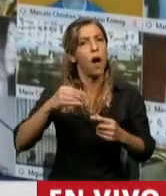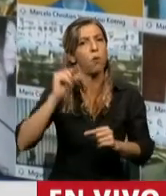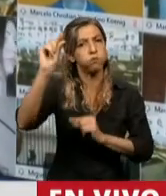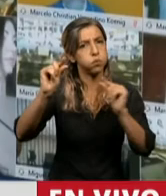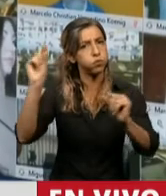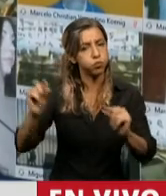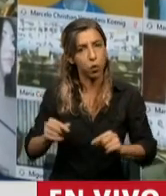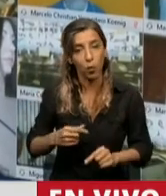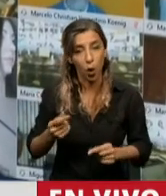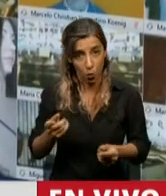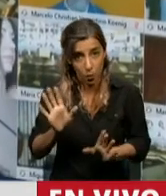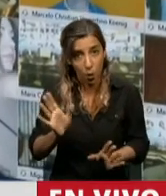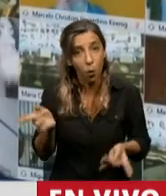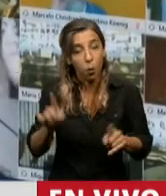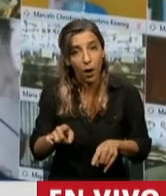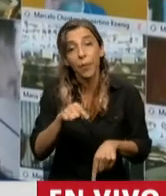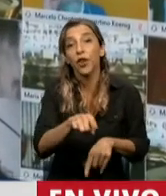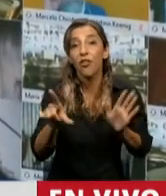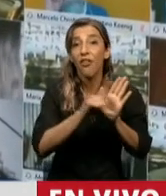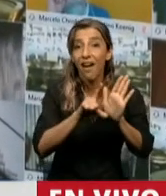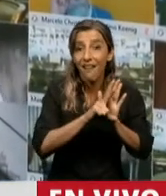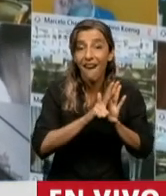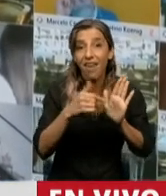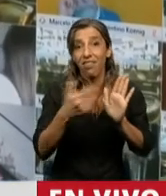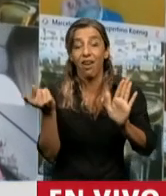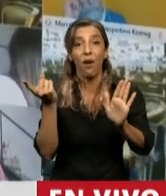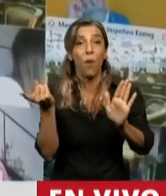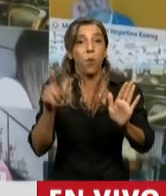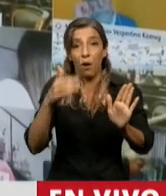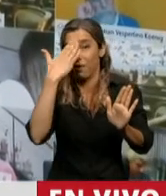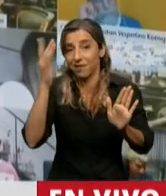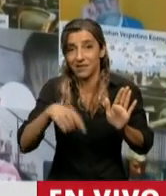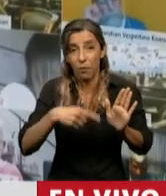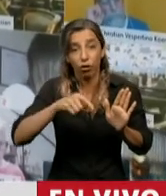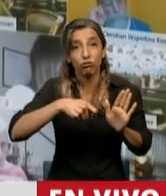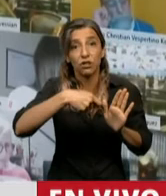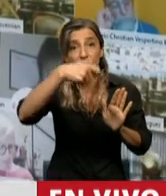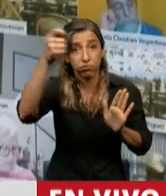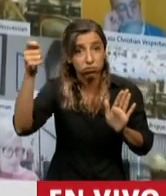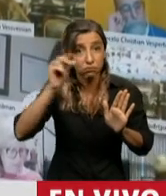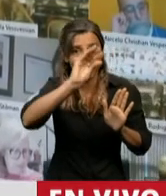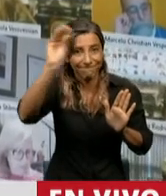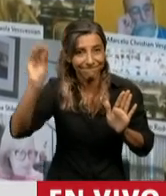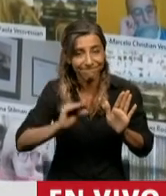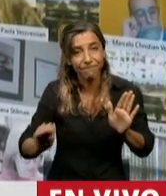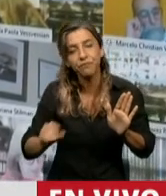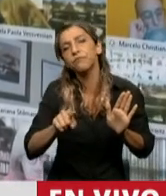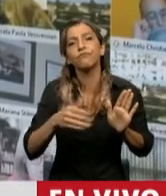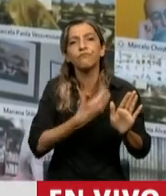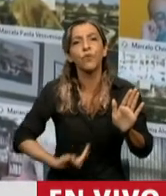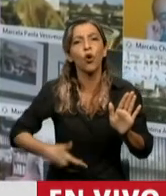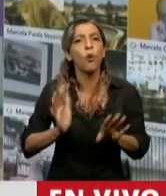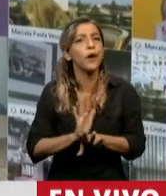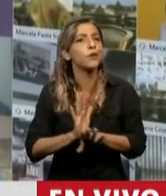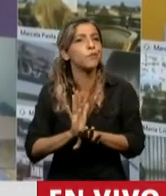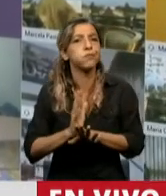15%. Esa sola ley probablemente le haya costado al gobierno casi dos